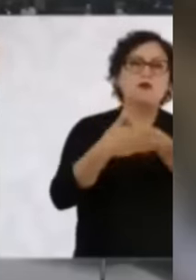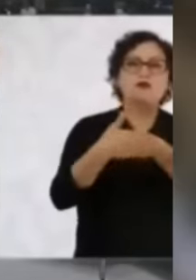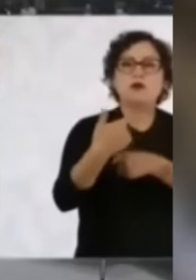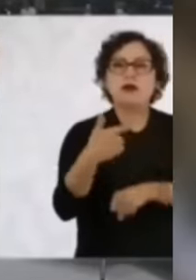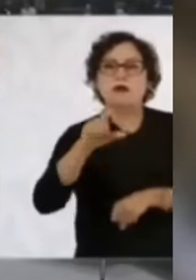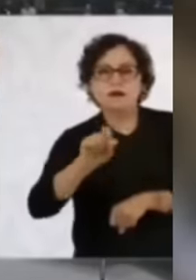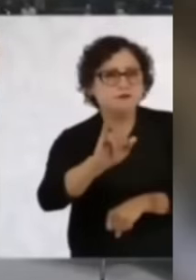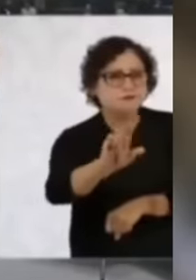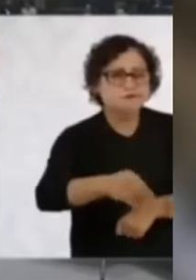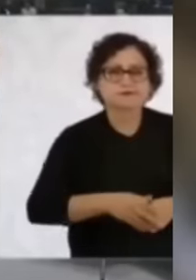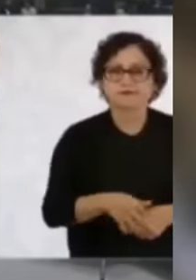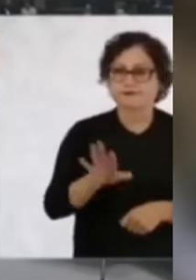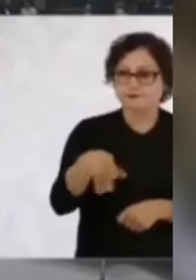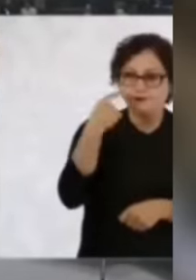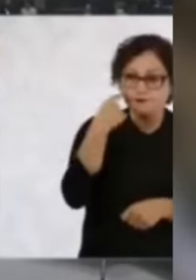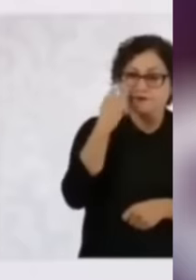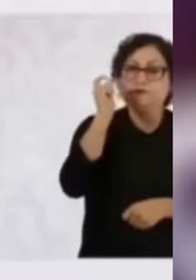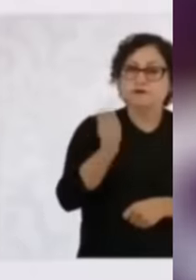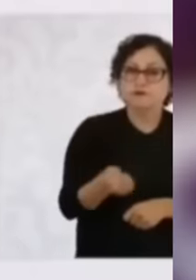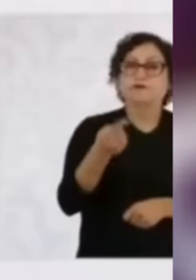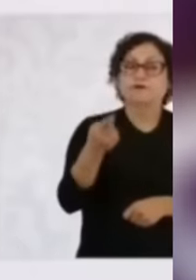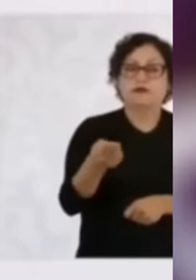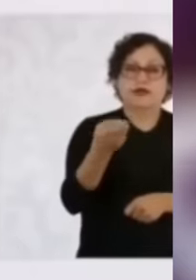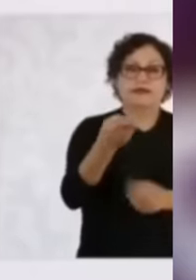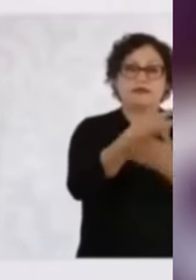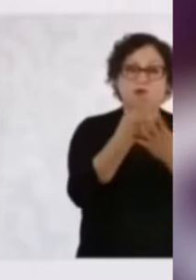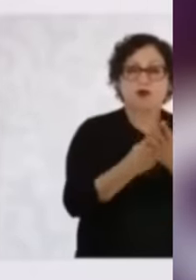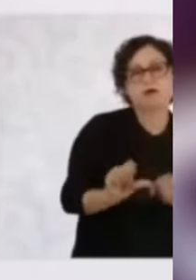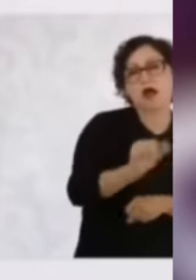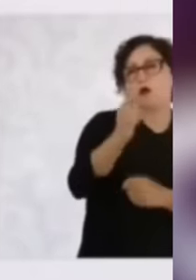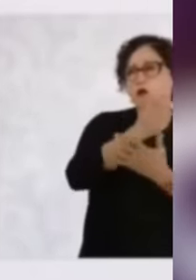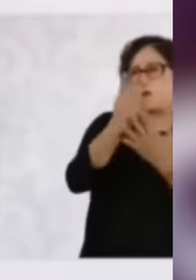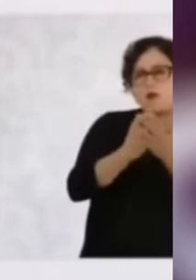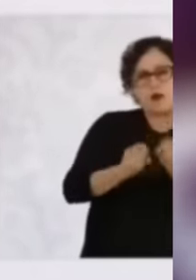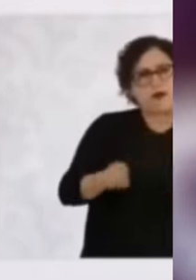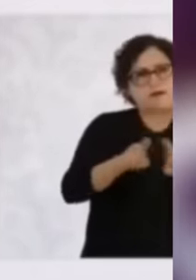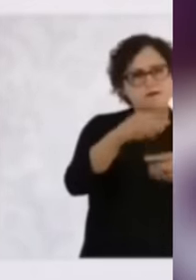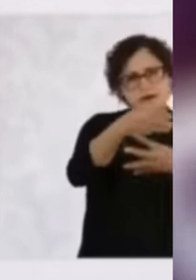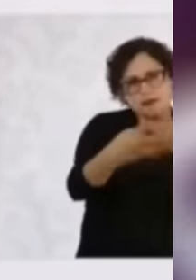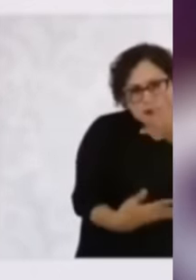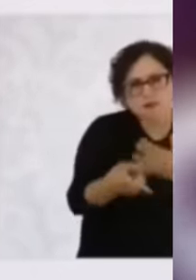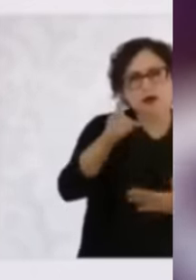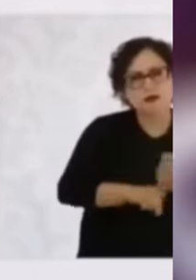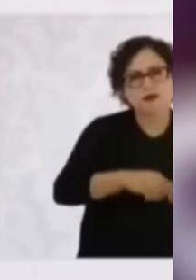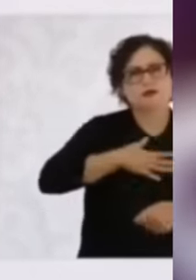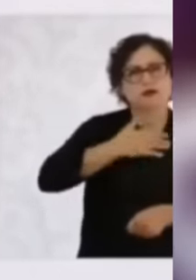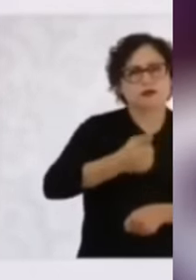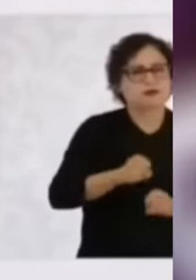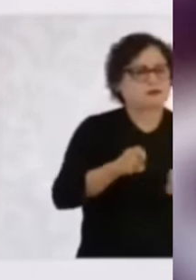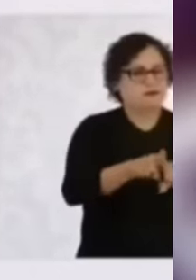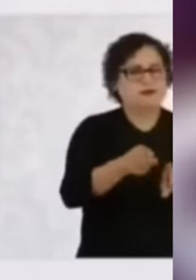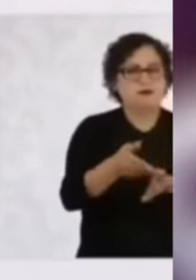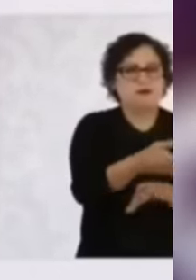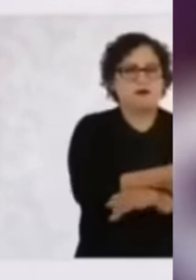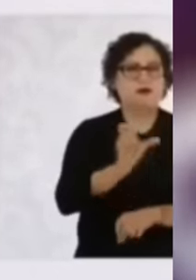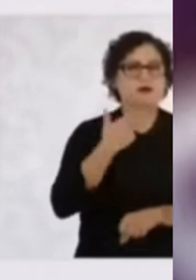El programa Cosechando Soberanía, vamos a mantener todos los programas del bienestar diseñados por el expresidente, por el presidente Andrés Manuel López